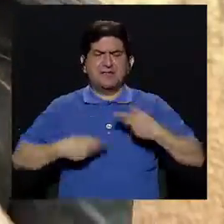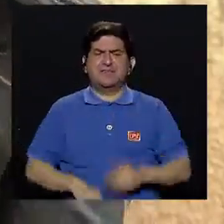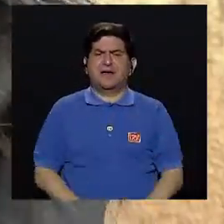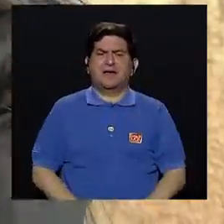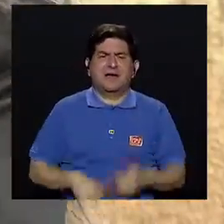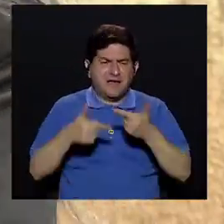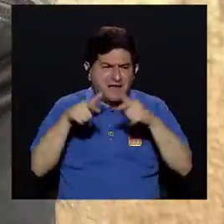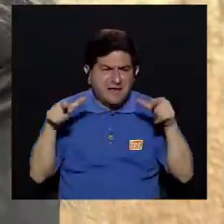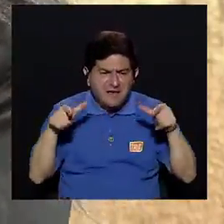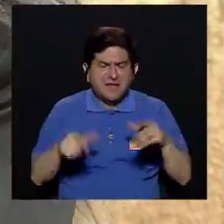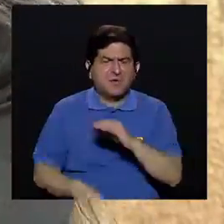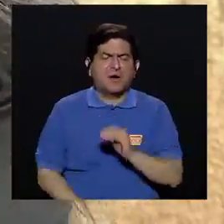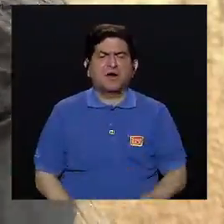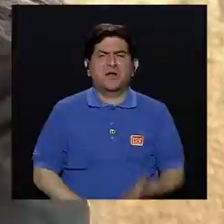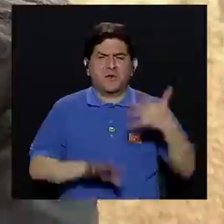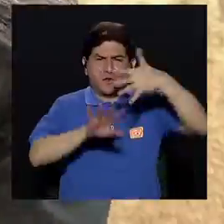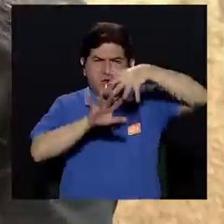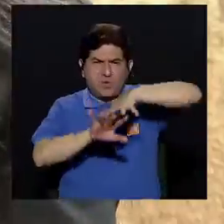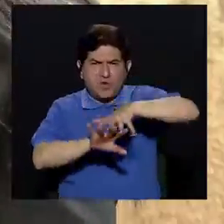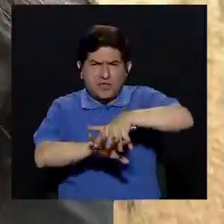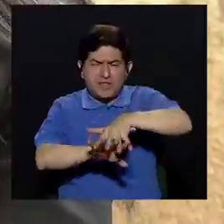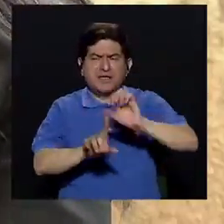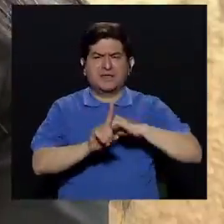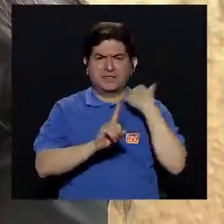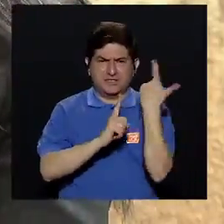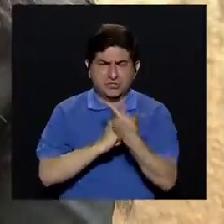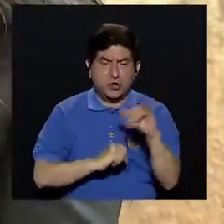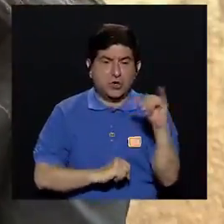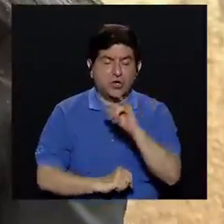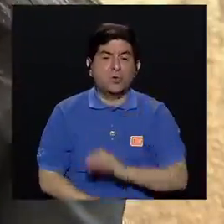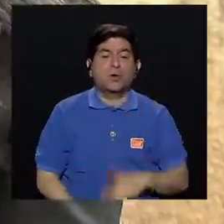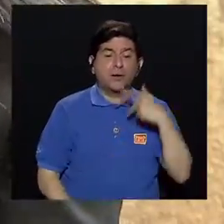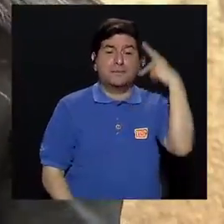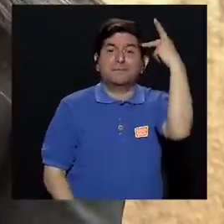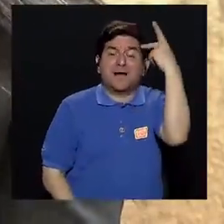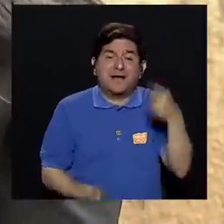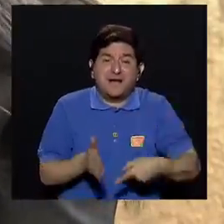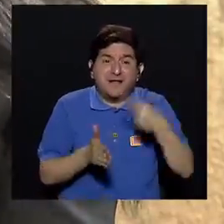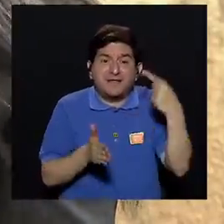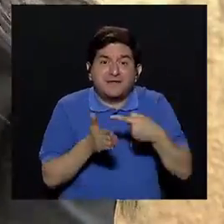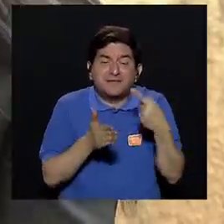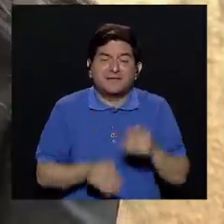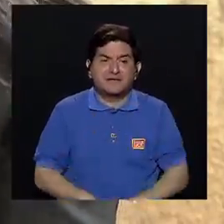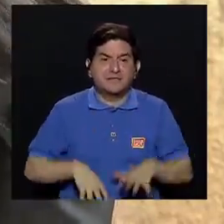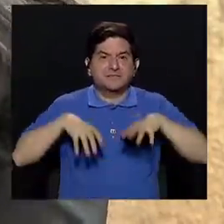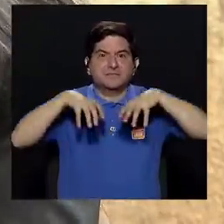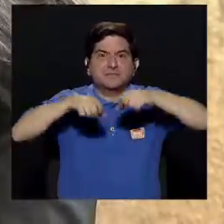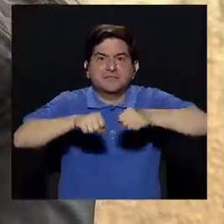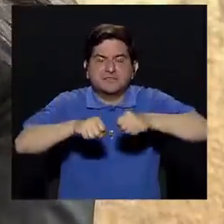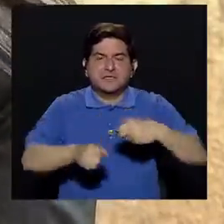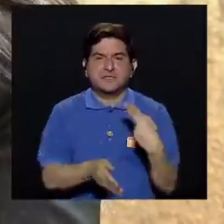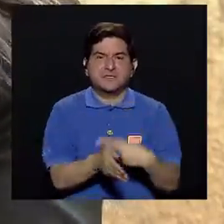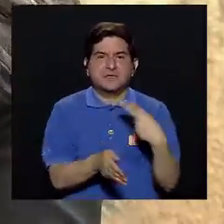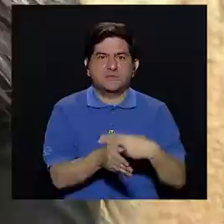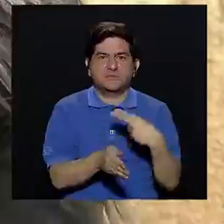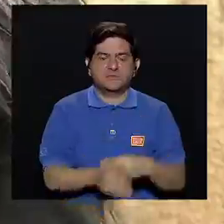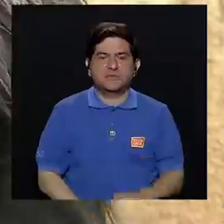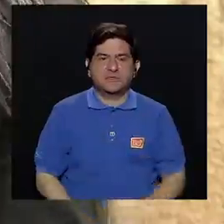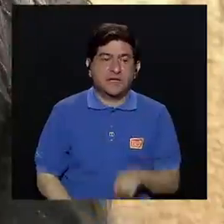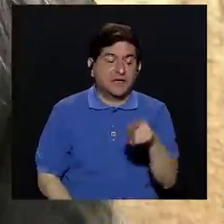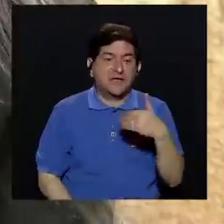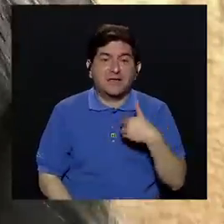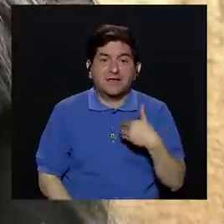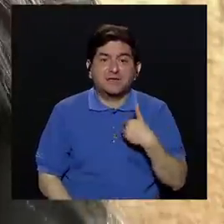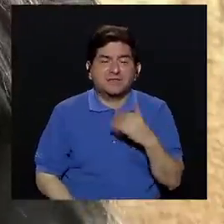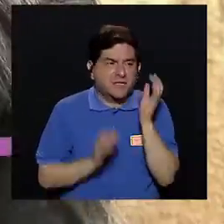lenguaje en la parte de integración de la sociedad en la parte de alimentación sino también para los mismos padres que a veces llegan a la consulta en el hospital y